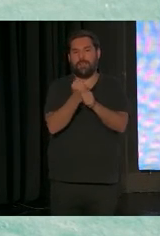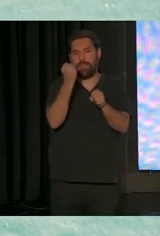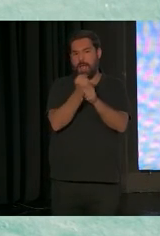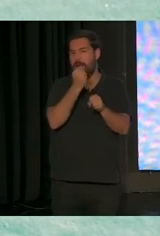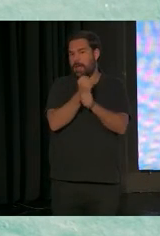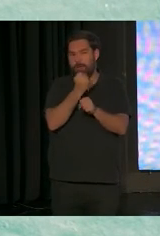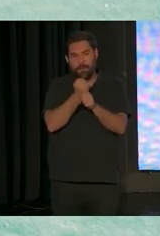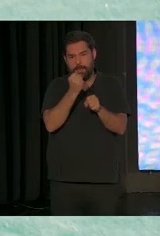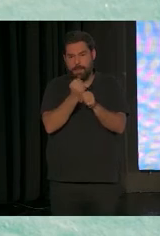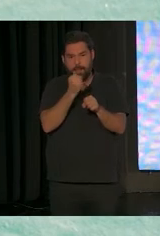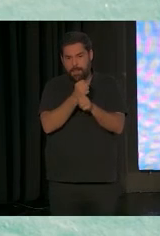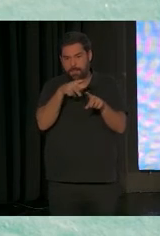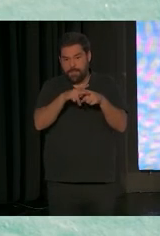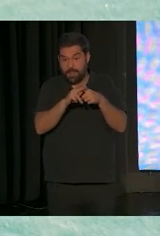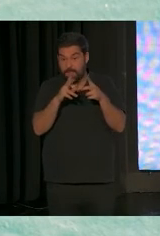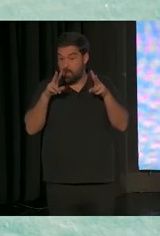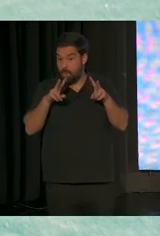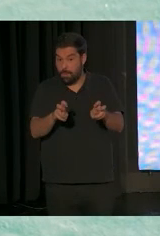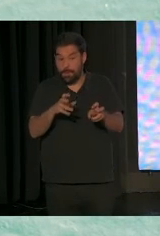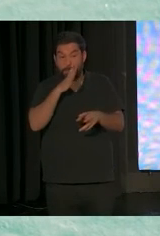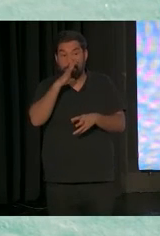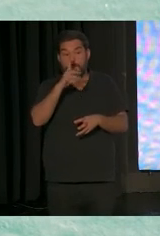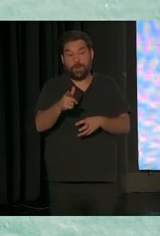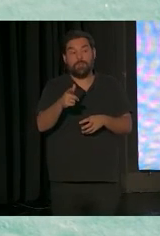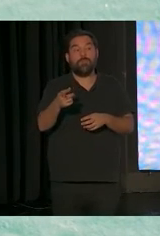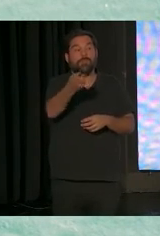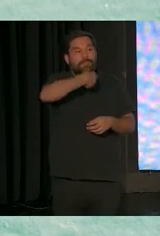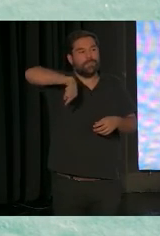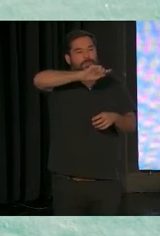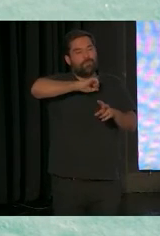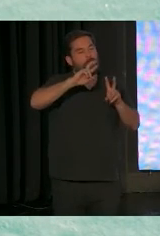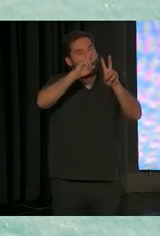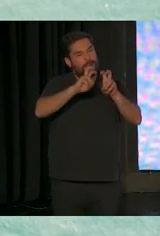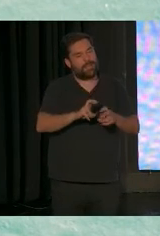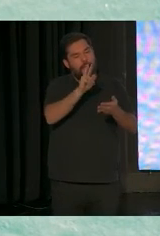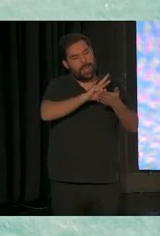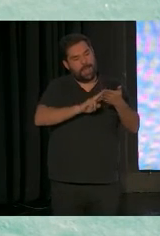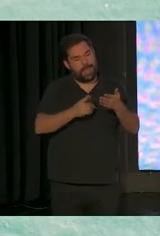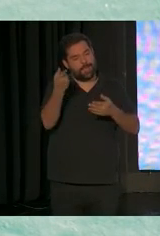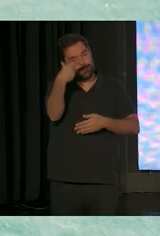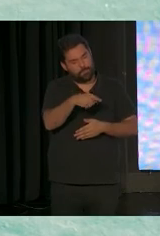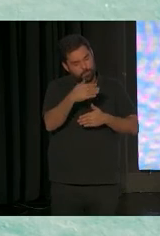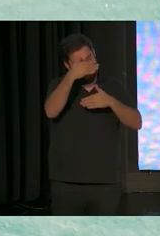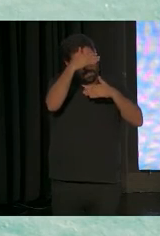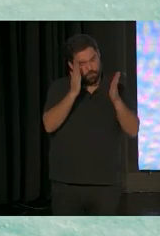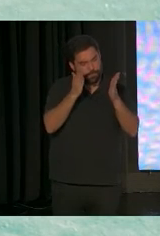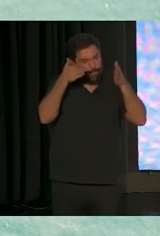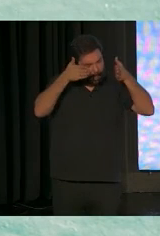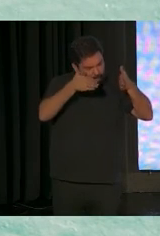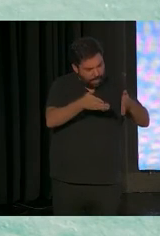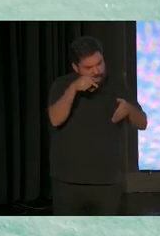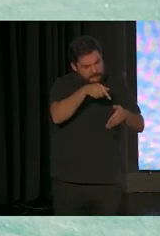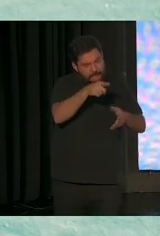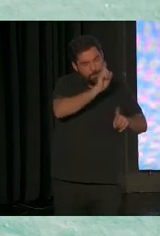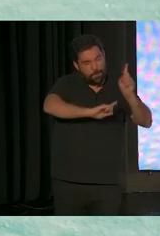Y por eso nos tenemos tenido que mirar, ¿no? Y además mirar muy atentamente qué estaba pasando.